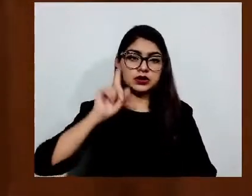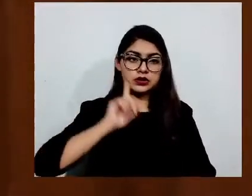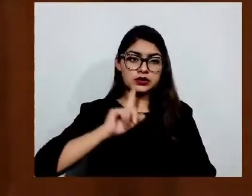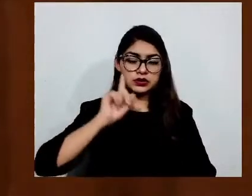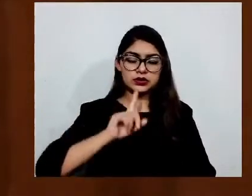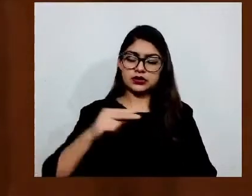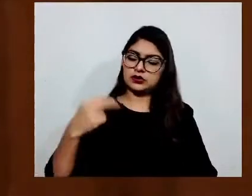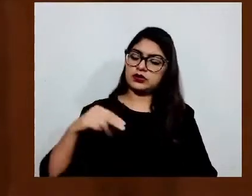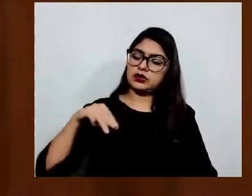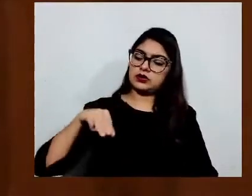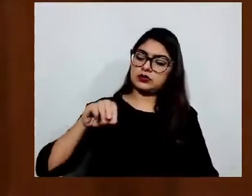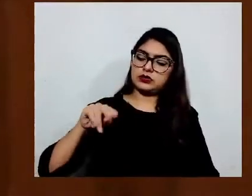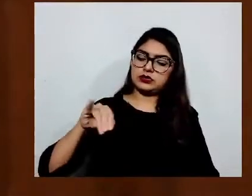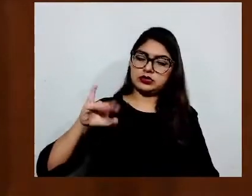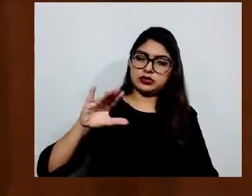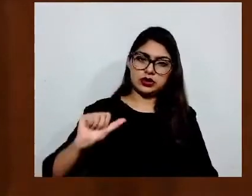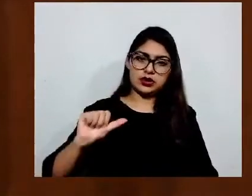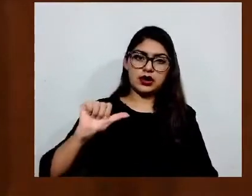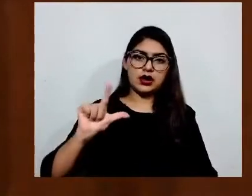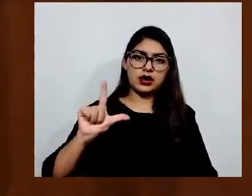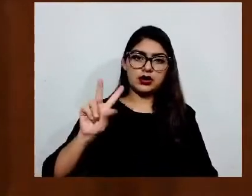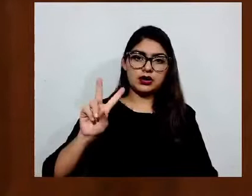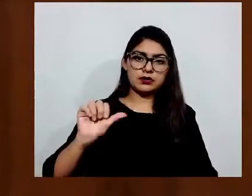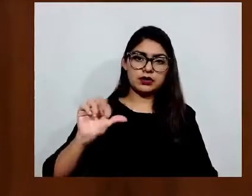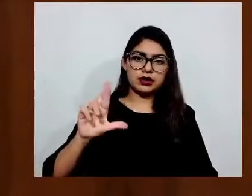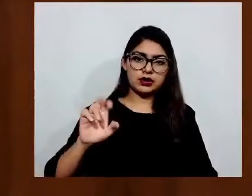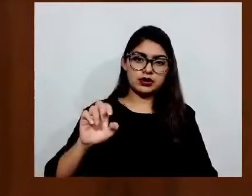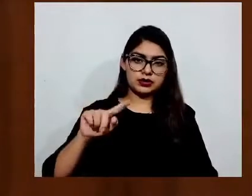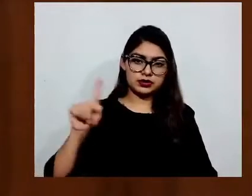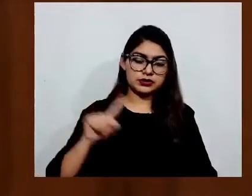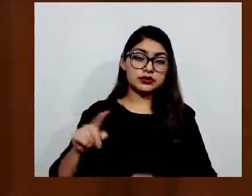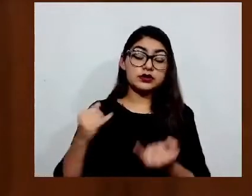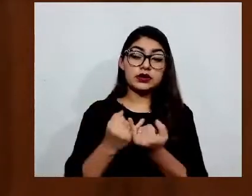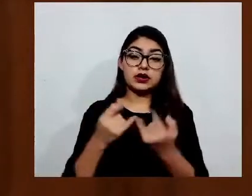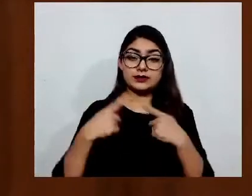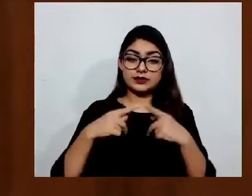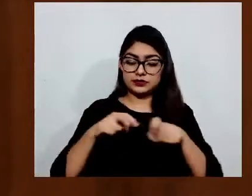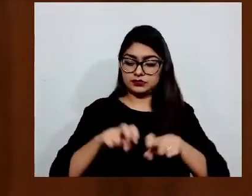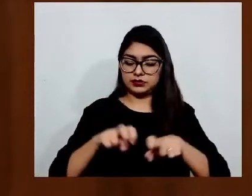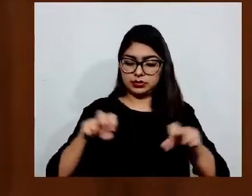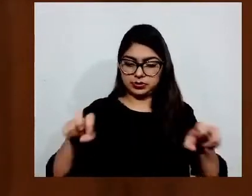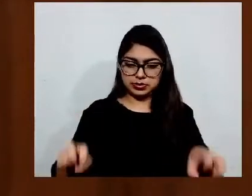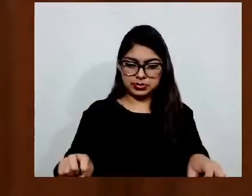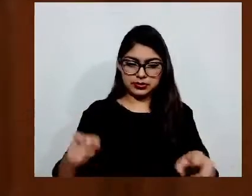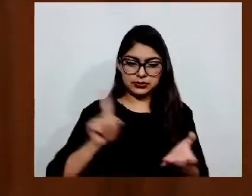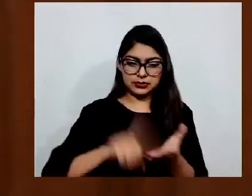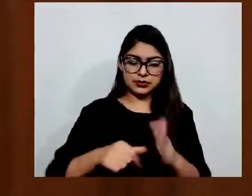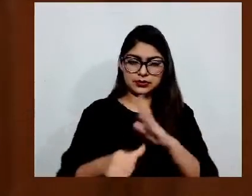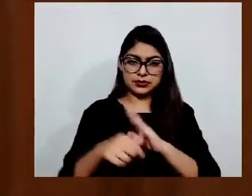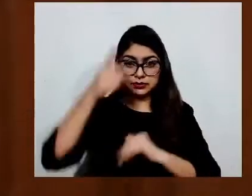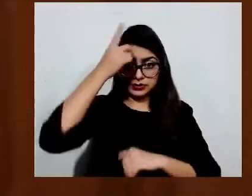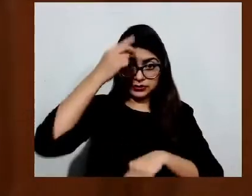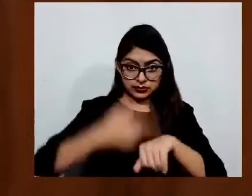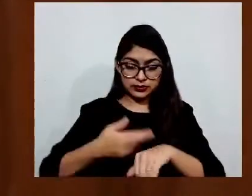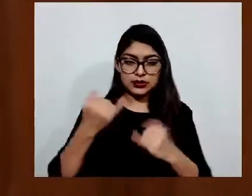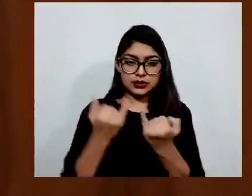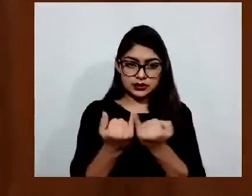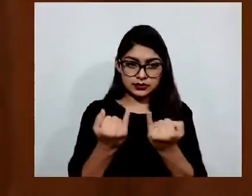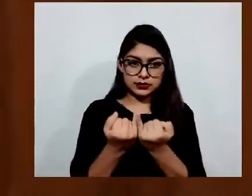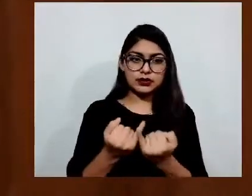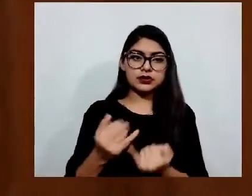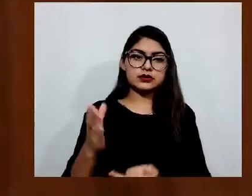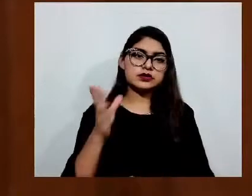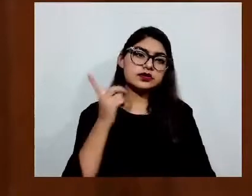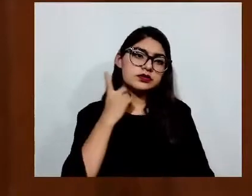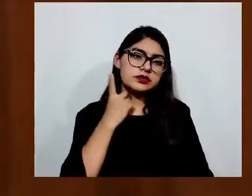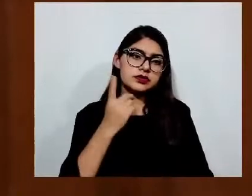como a sus integrantes, a mis compañeras diputadas y compañeros diputados, a quienes nos acompañan a través de redes sociales y